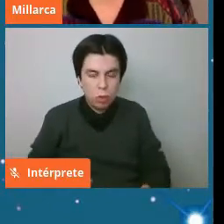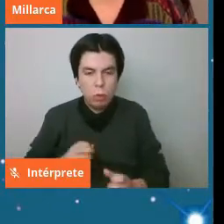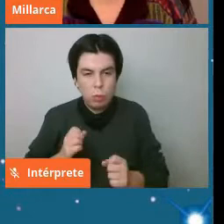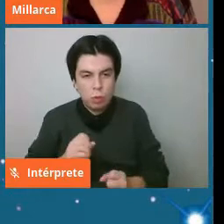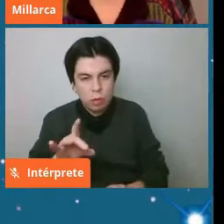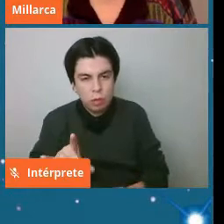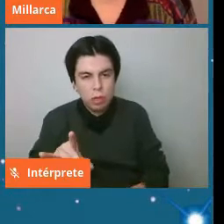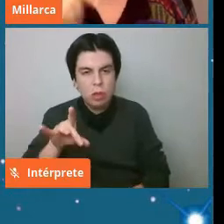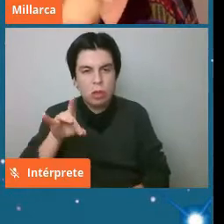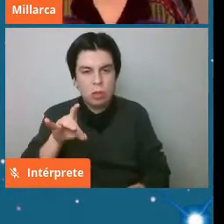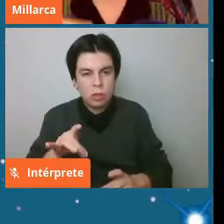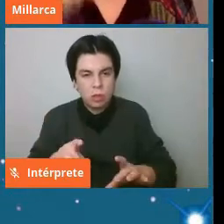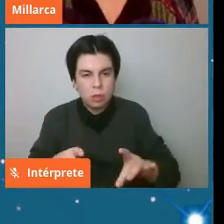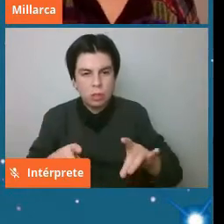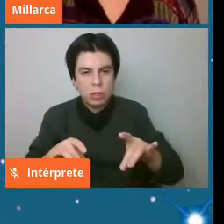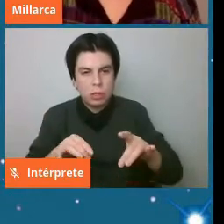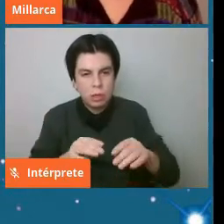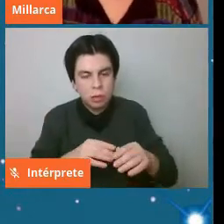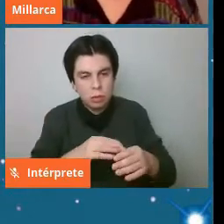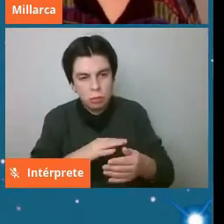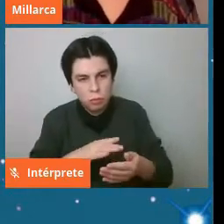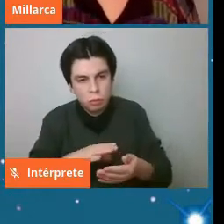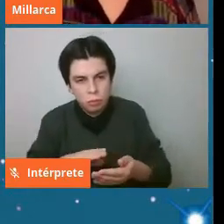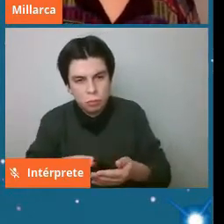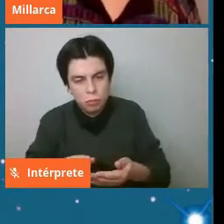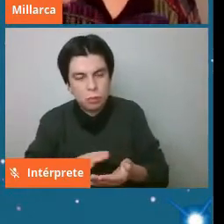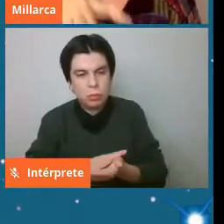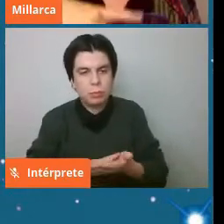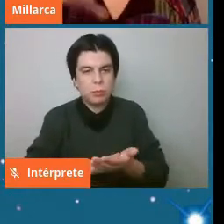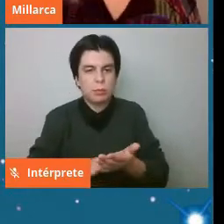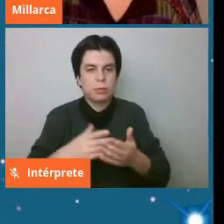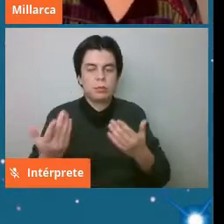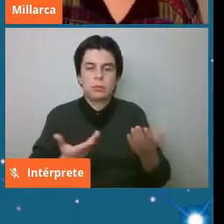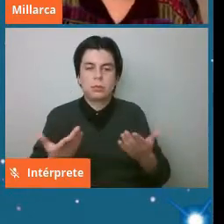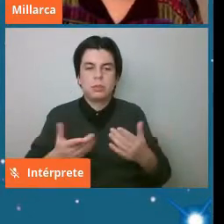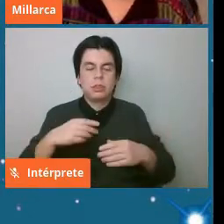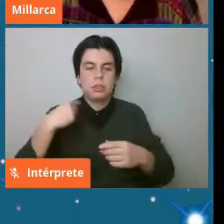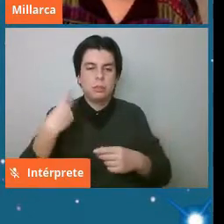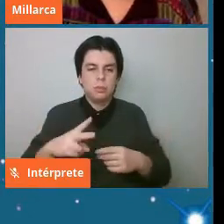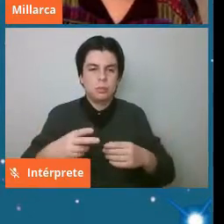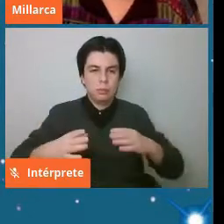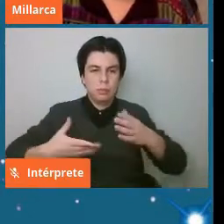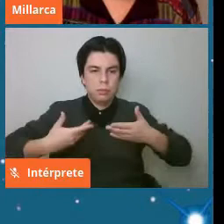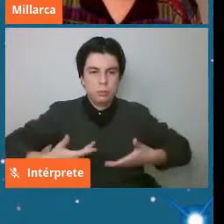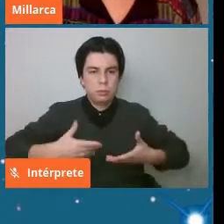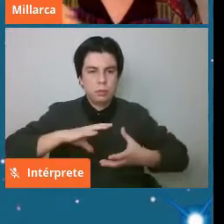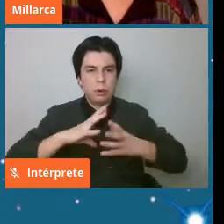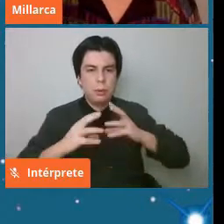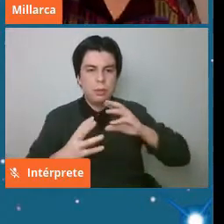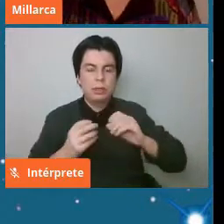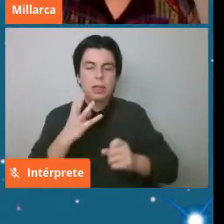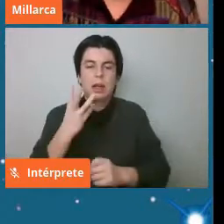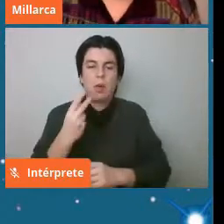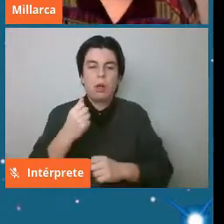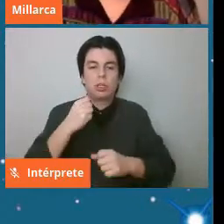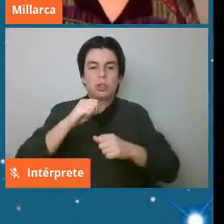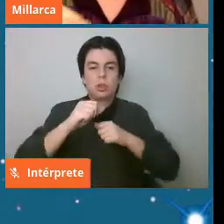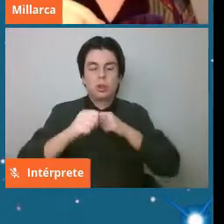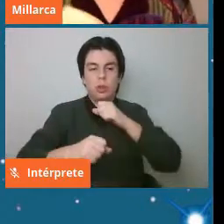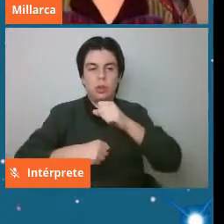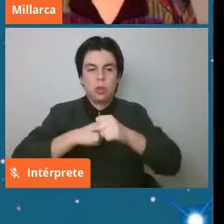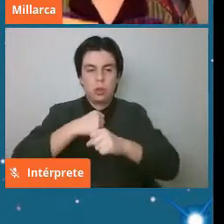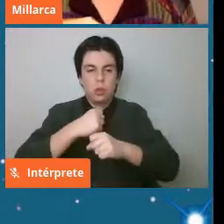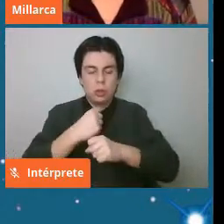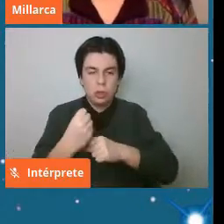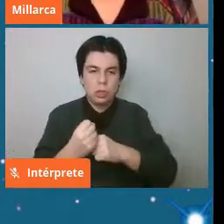el flujo del material o sea cuál es su distribución de masa cuál es el rango de edades terrestres o sea la edad en la